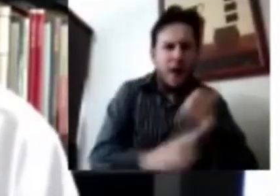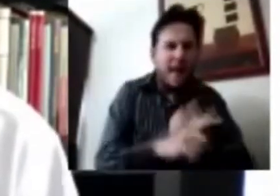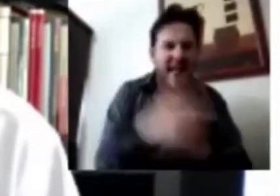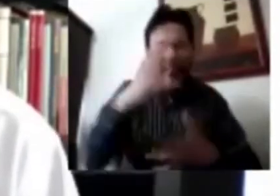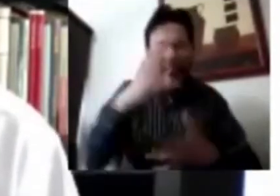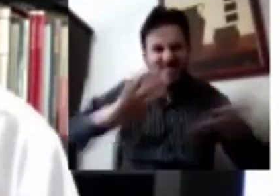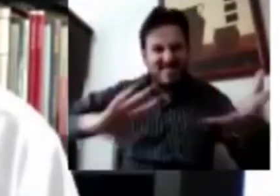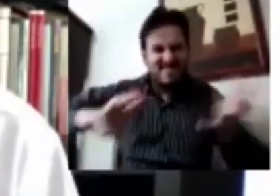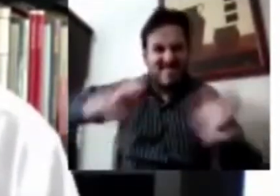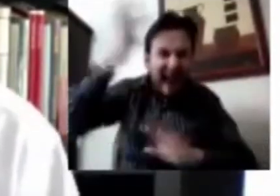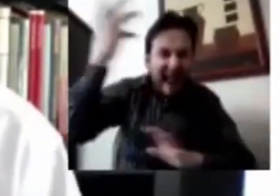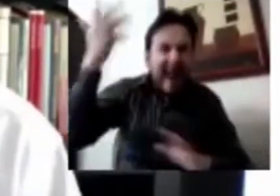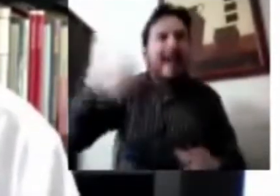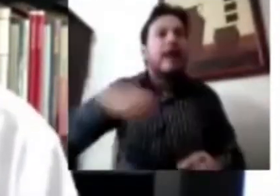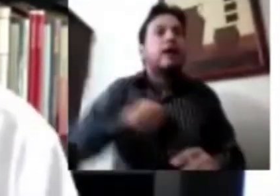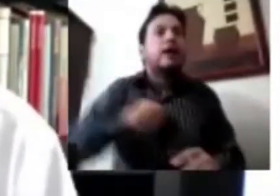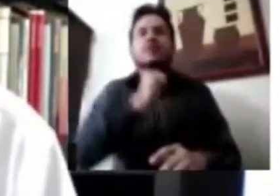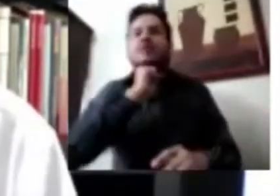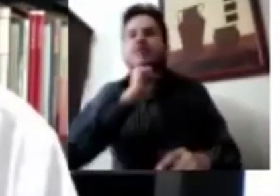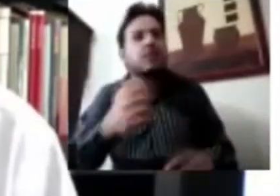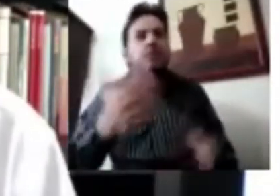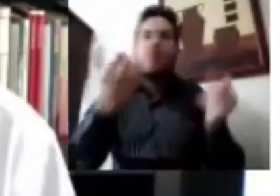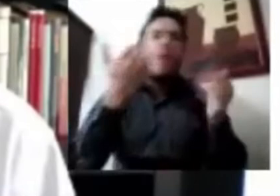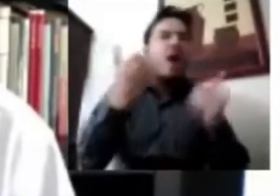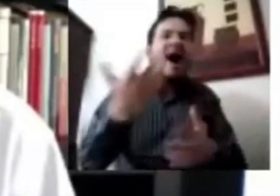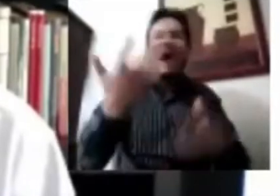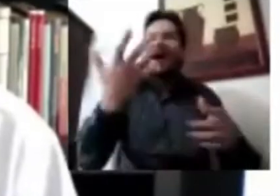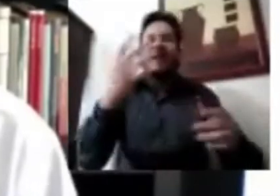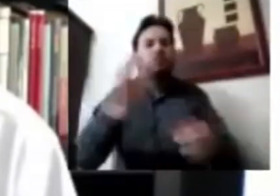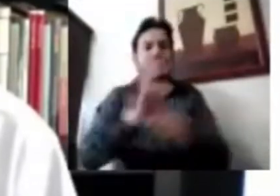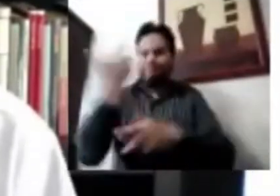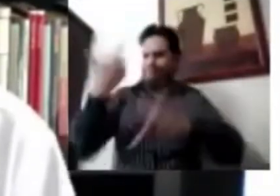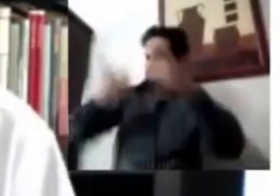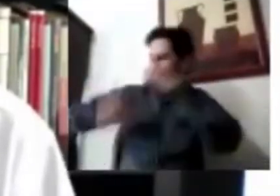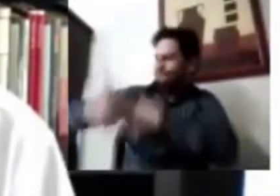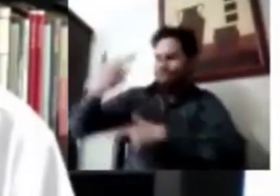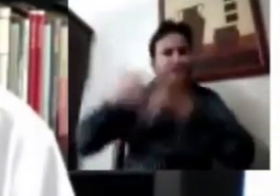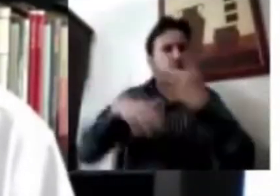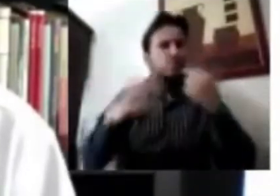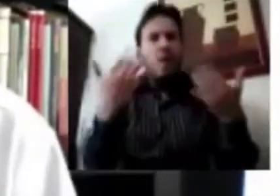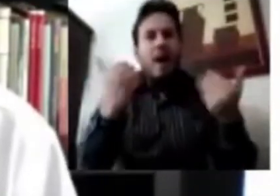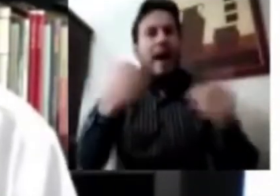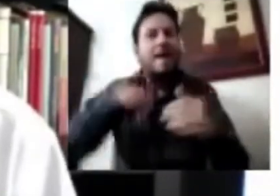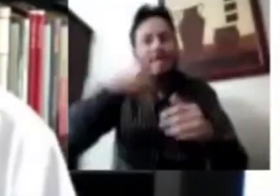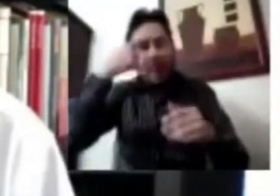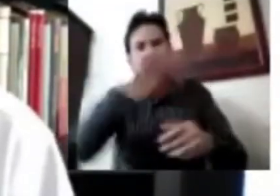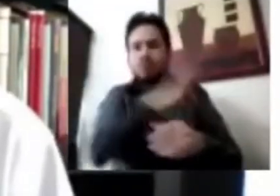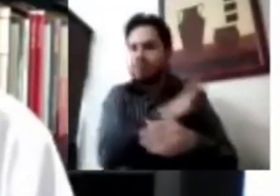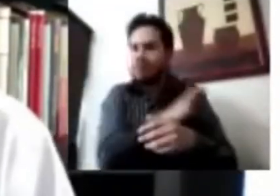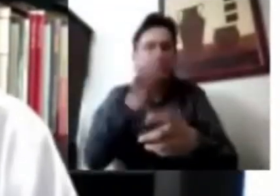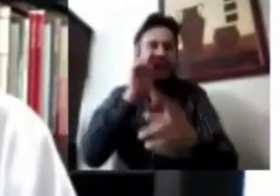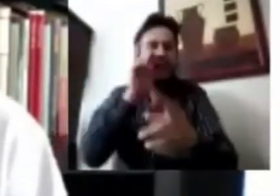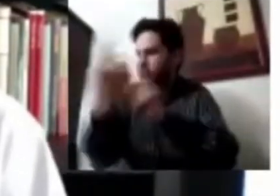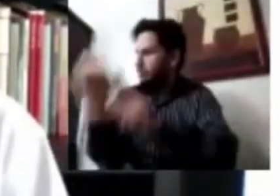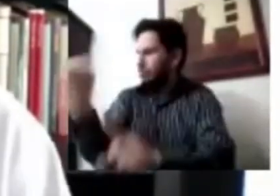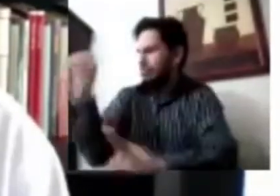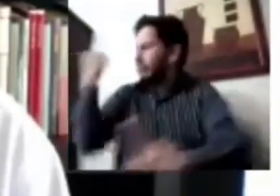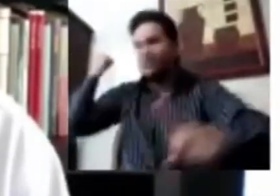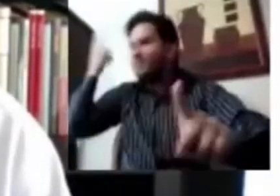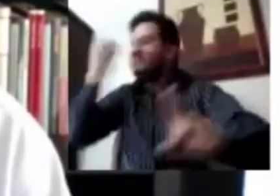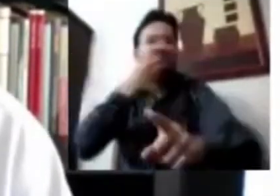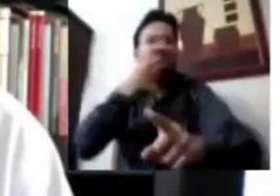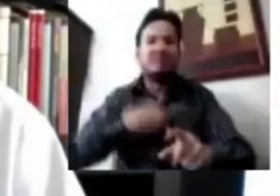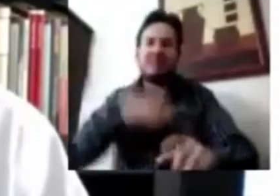precedentes, con la que realmente no podemos ver muy lejos hacia adelante, y de nuevo, creo que aquí las